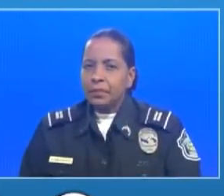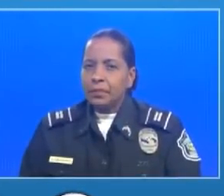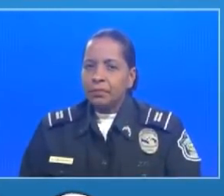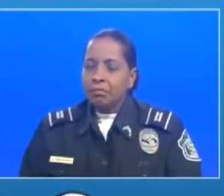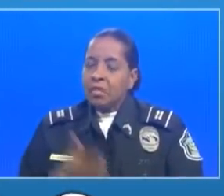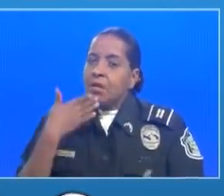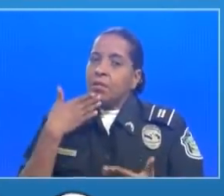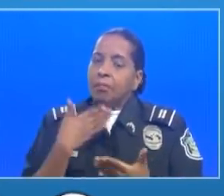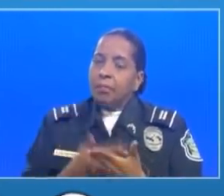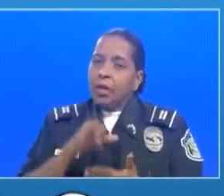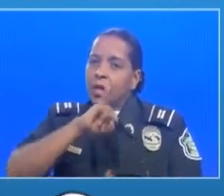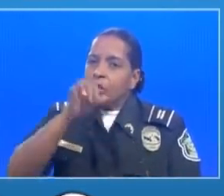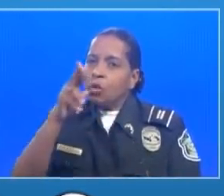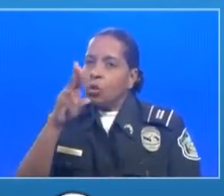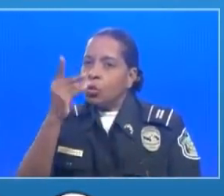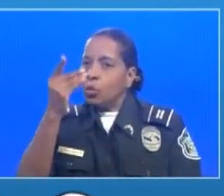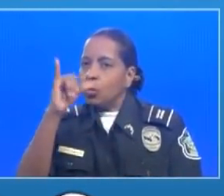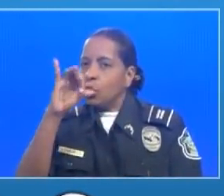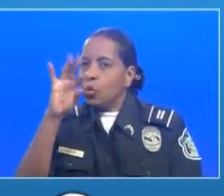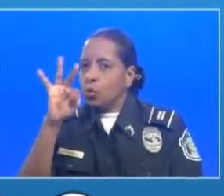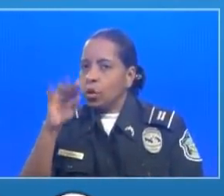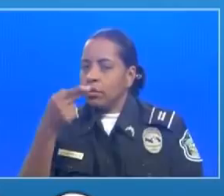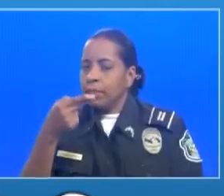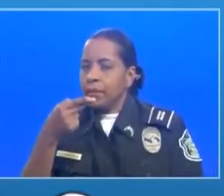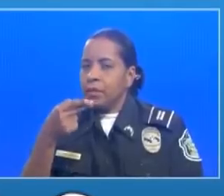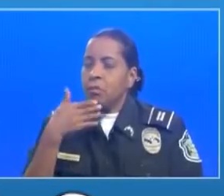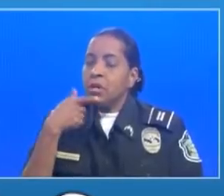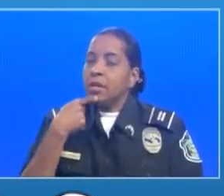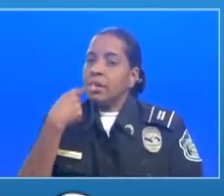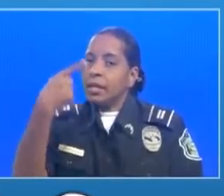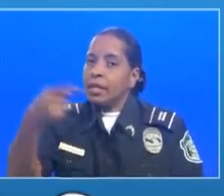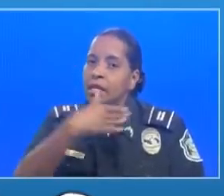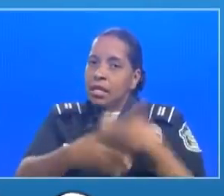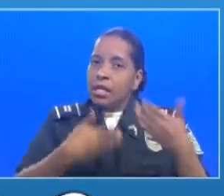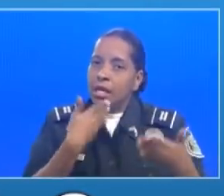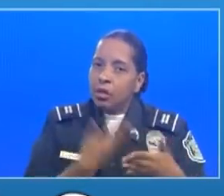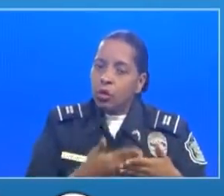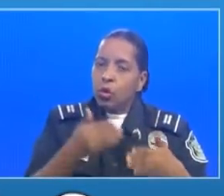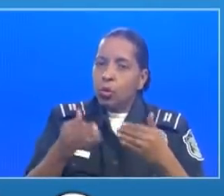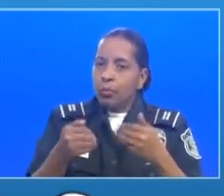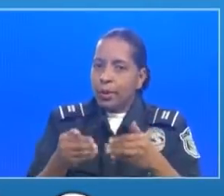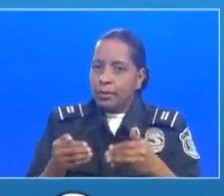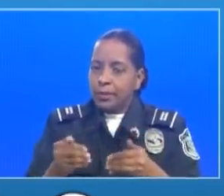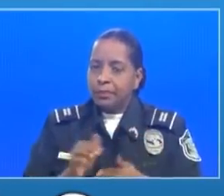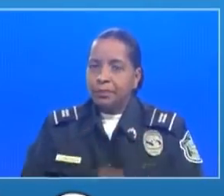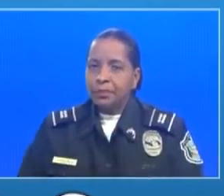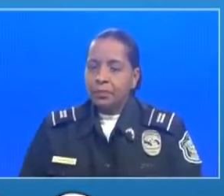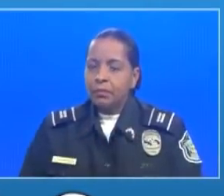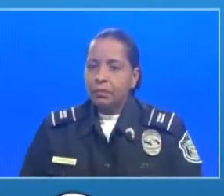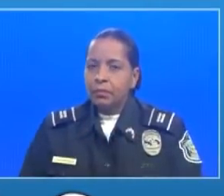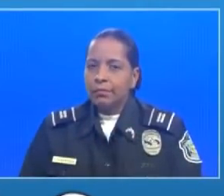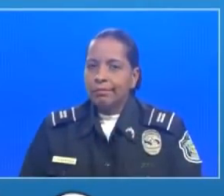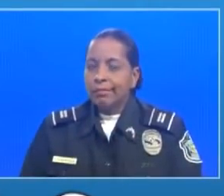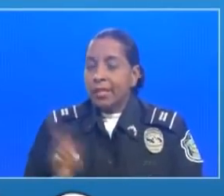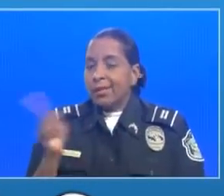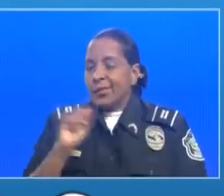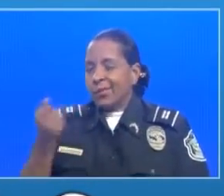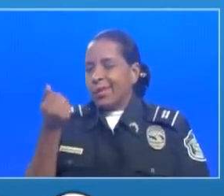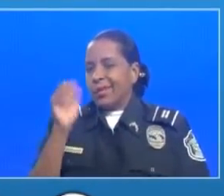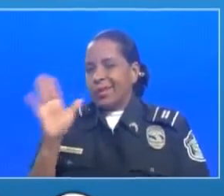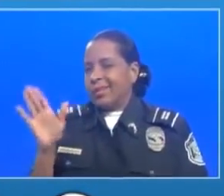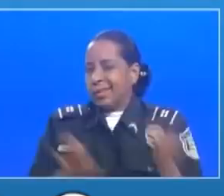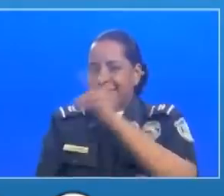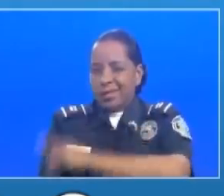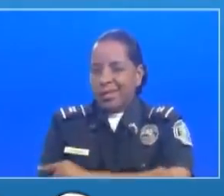bueno Judit debo decirte a ti y al pueblo panameño que no en 15 días